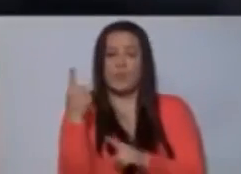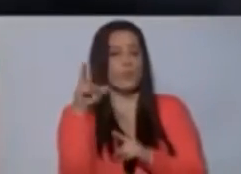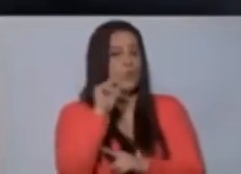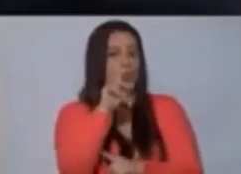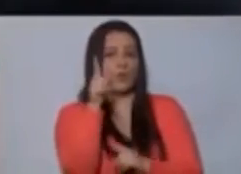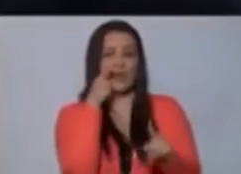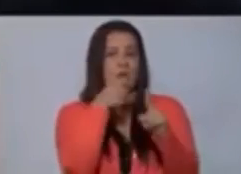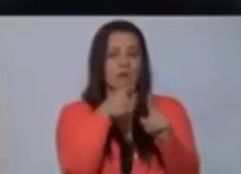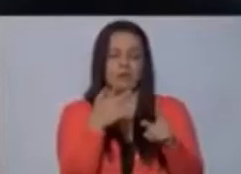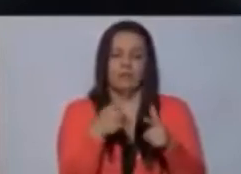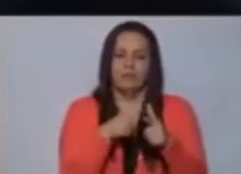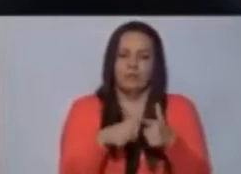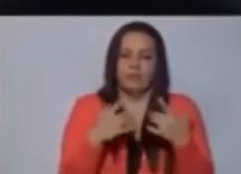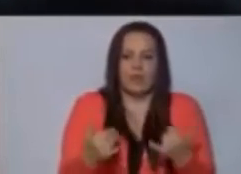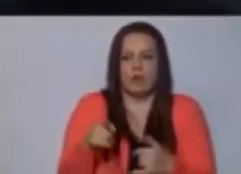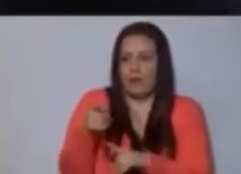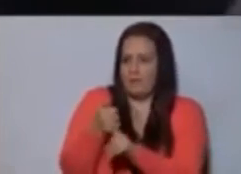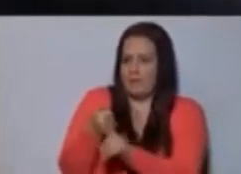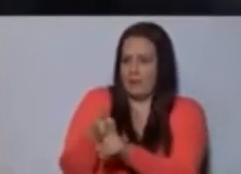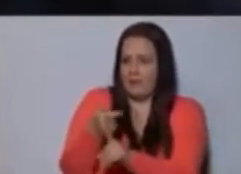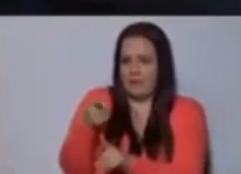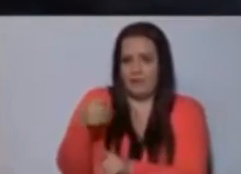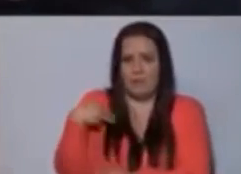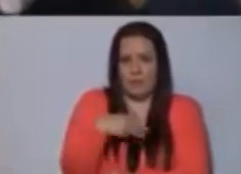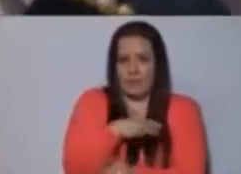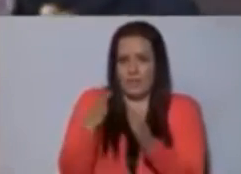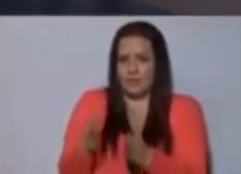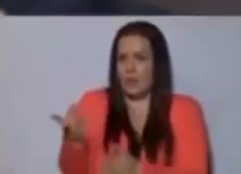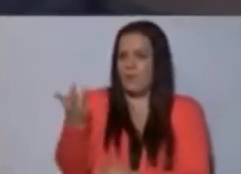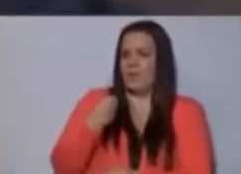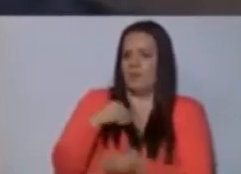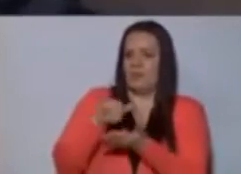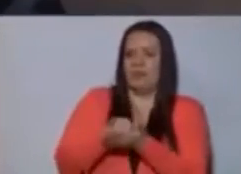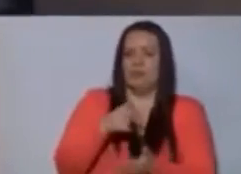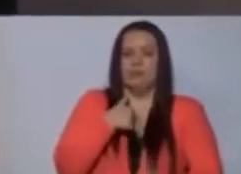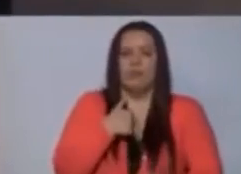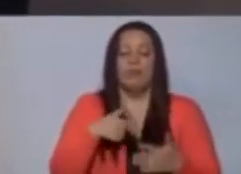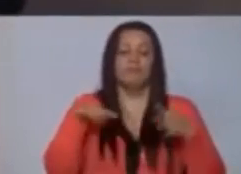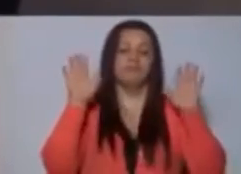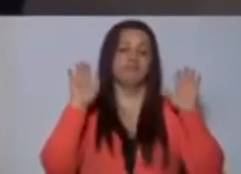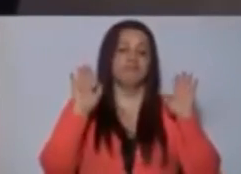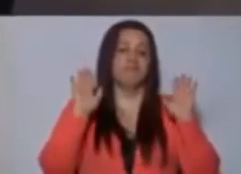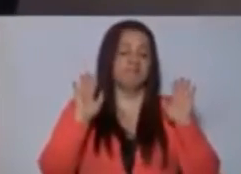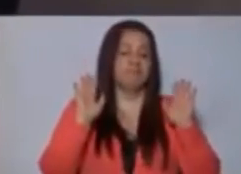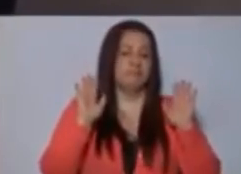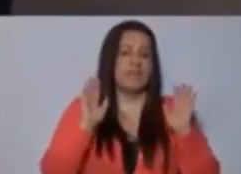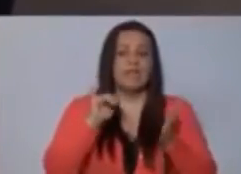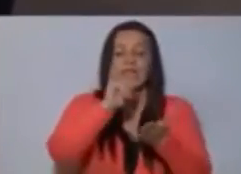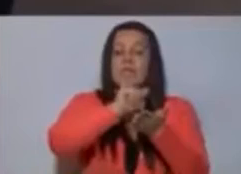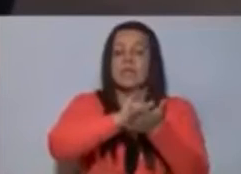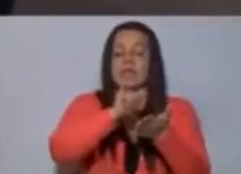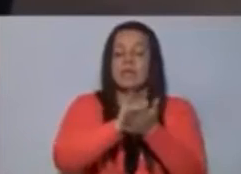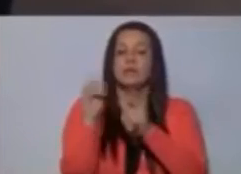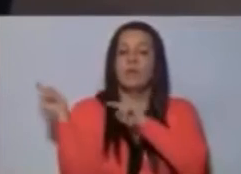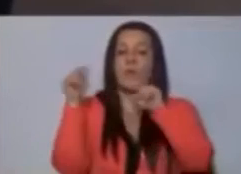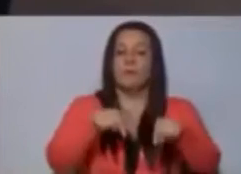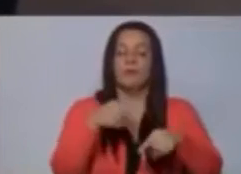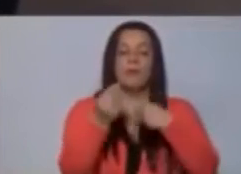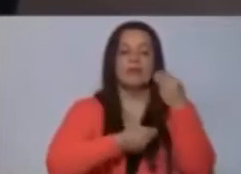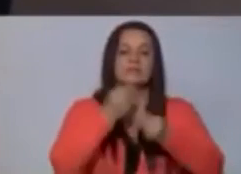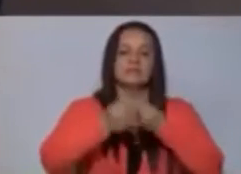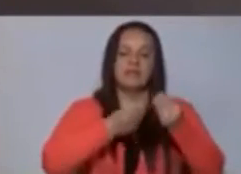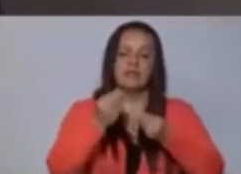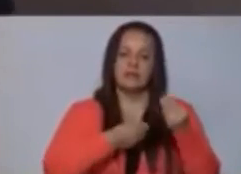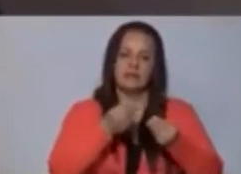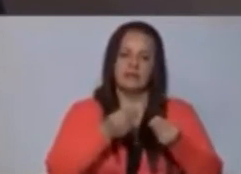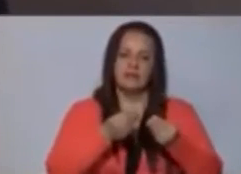Apagué, vámonos. Cuando el ministro me dijo eso, yo me desentendí. Y eso lo que vino a producir fue un hueco en